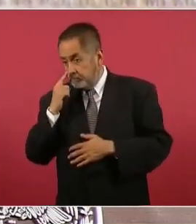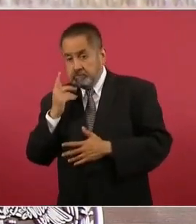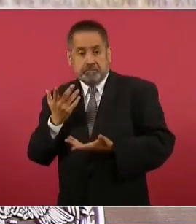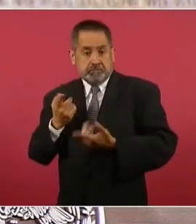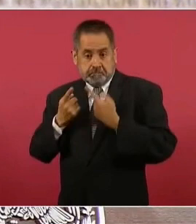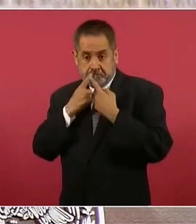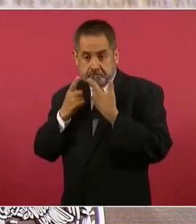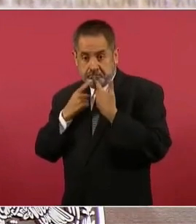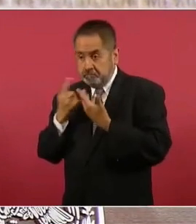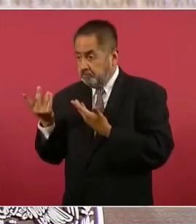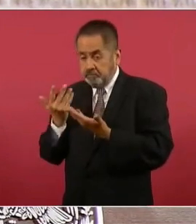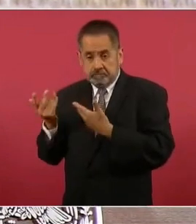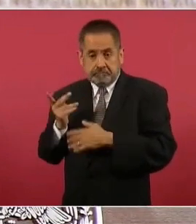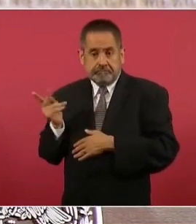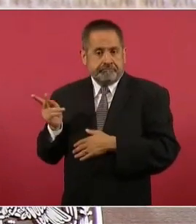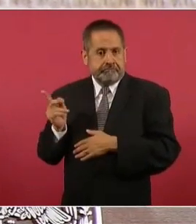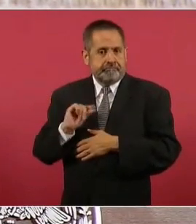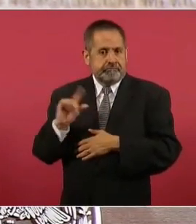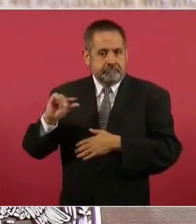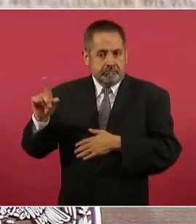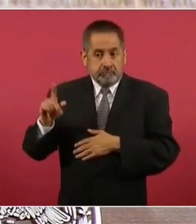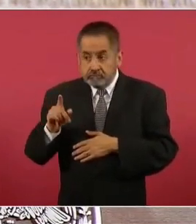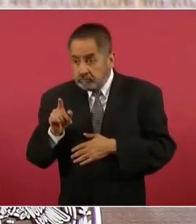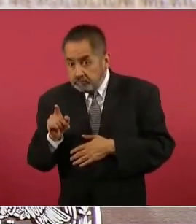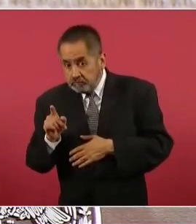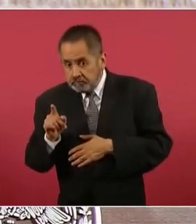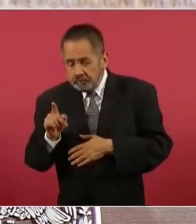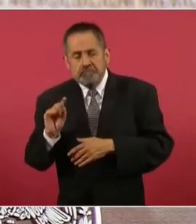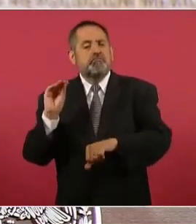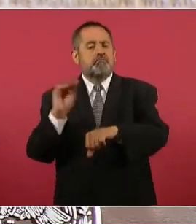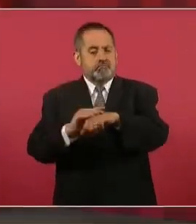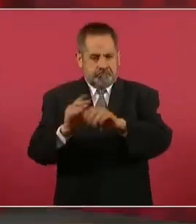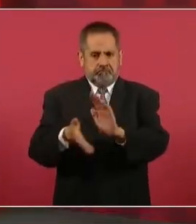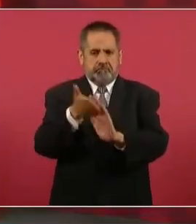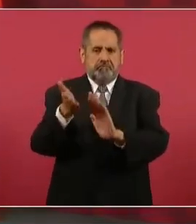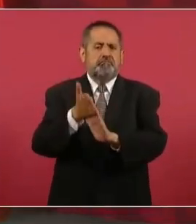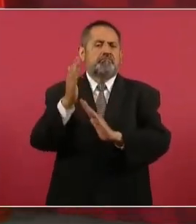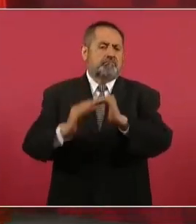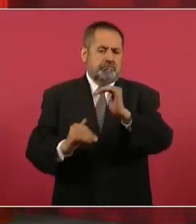lo deciden los especialistas, se va a construir.